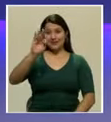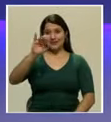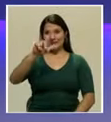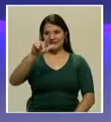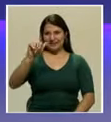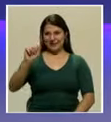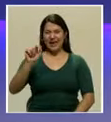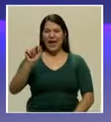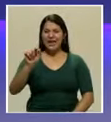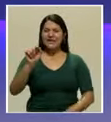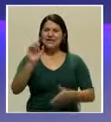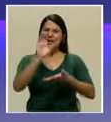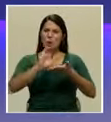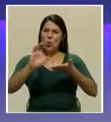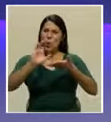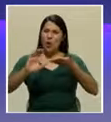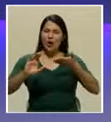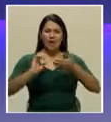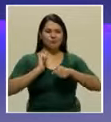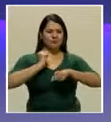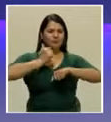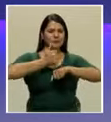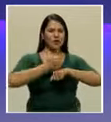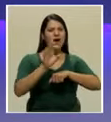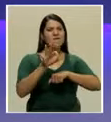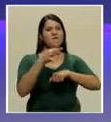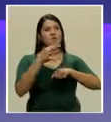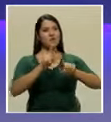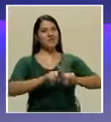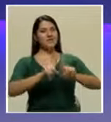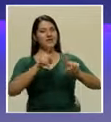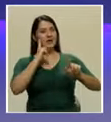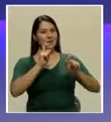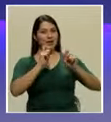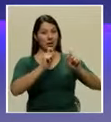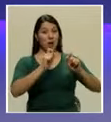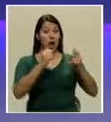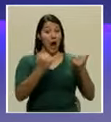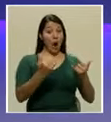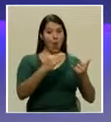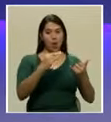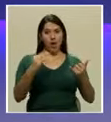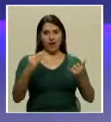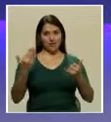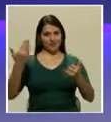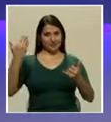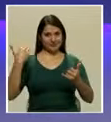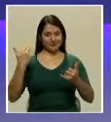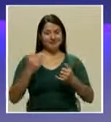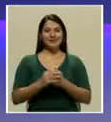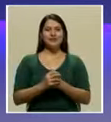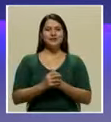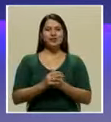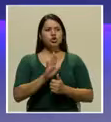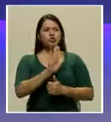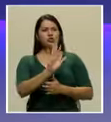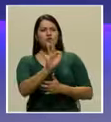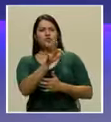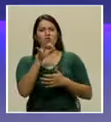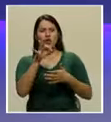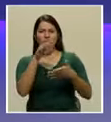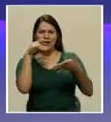modelo educativo completamente revolucionario para su época y para hoy. Un esquema de estudios